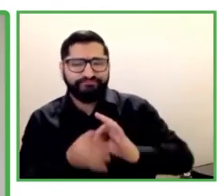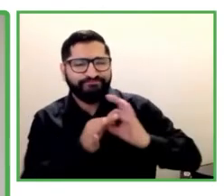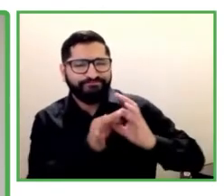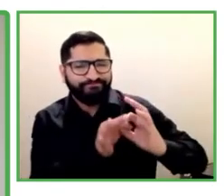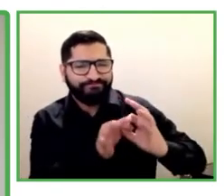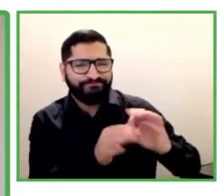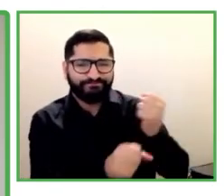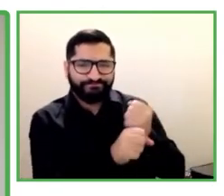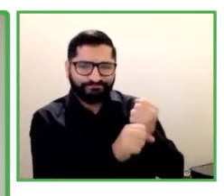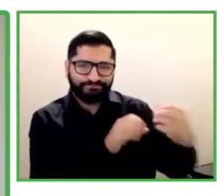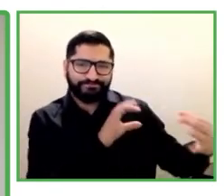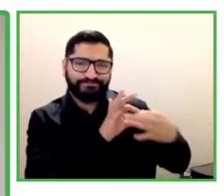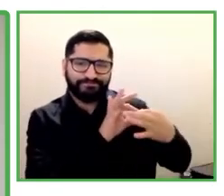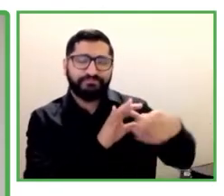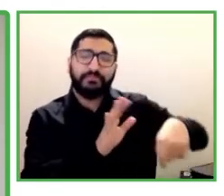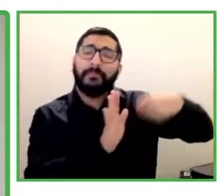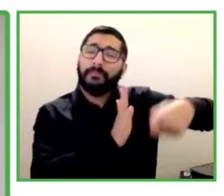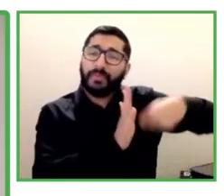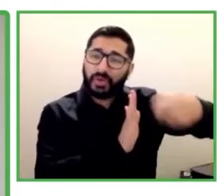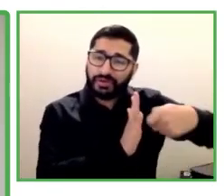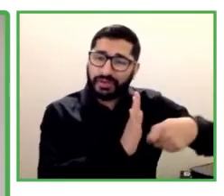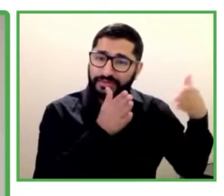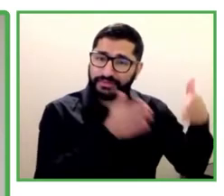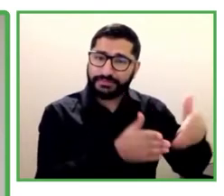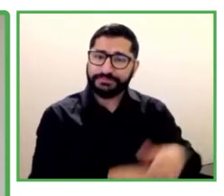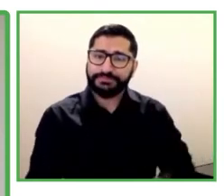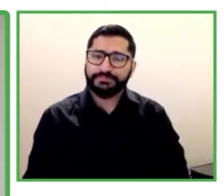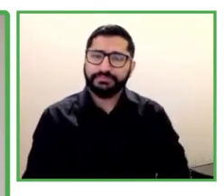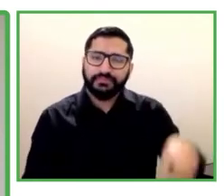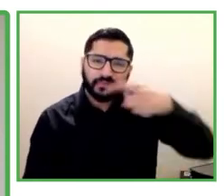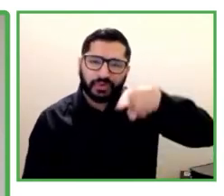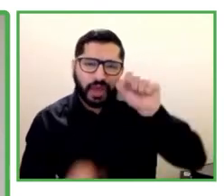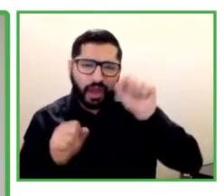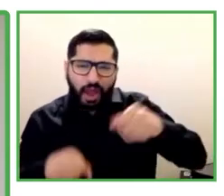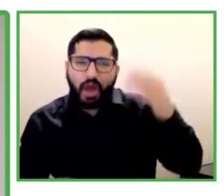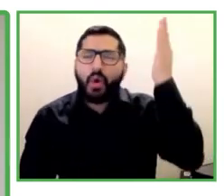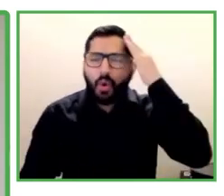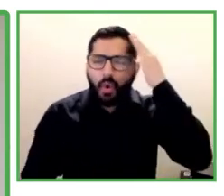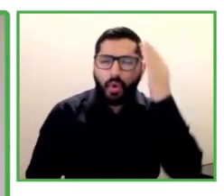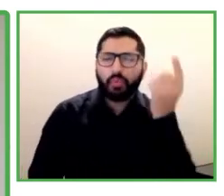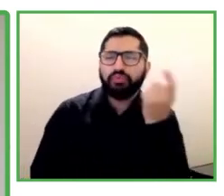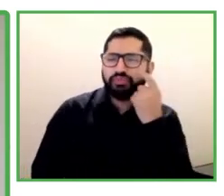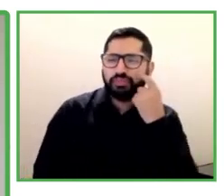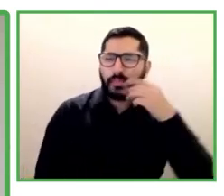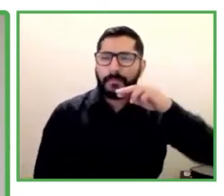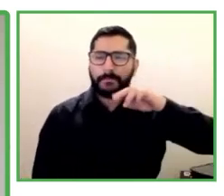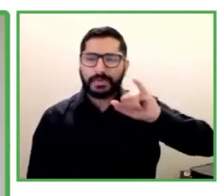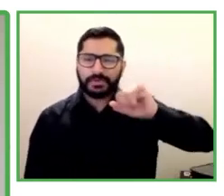alguien a quien seguramente ya conoces, Michael Fenbeck, director de Ciro Project.